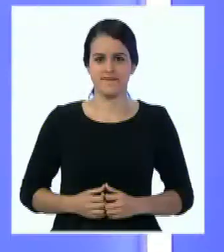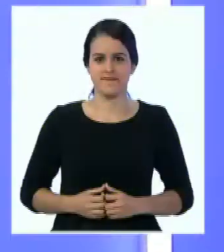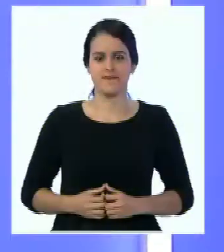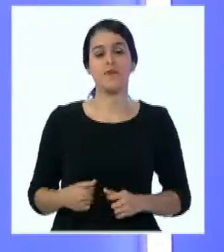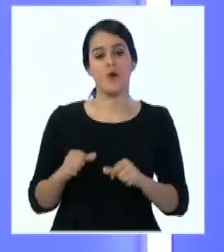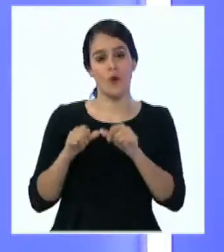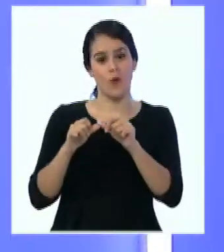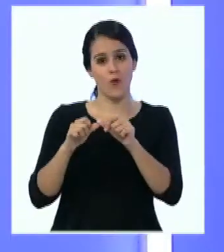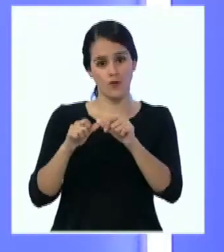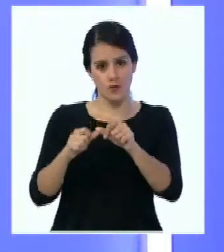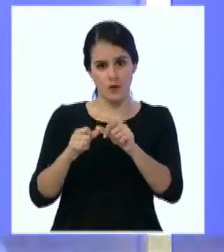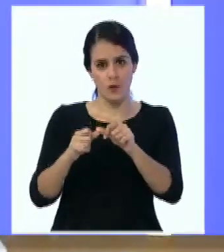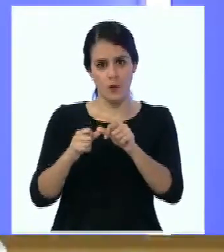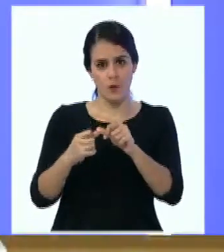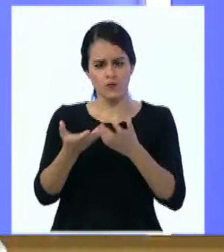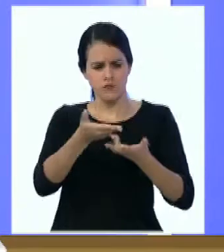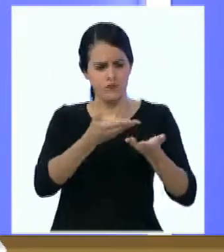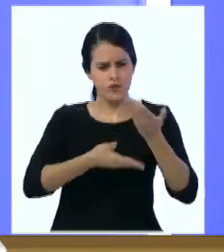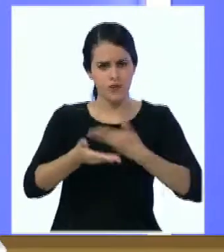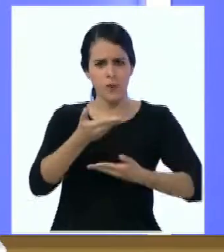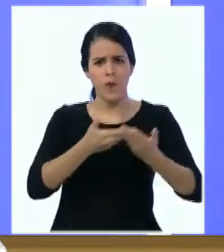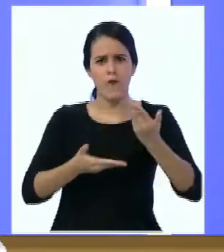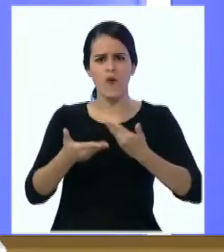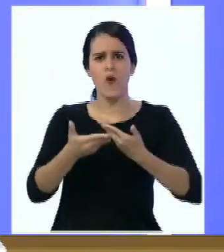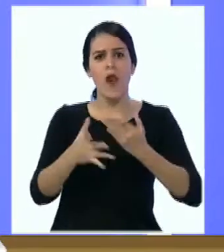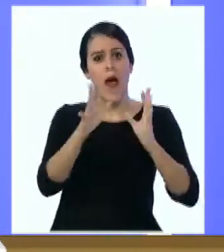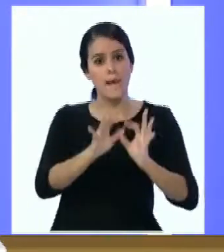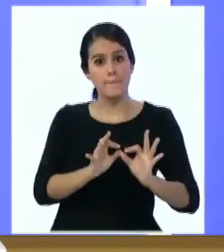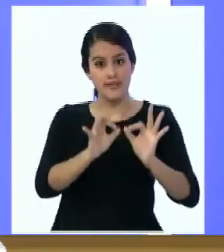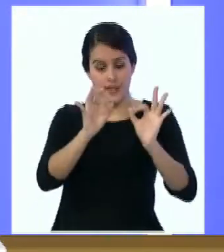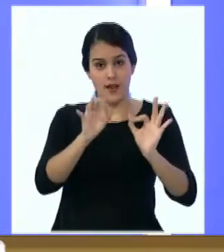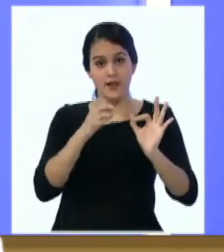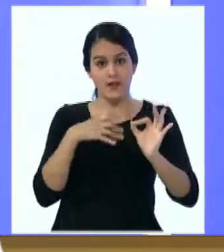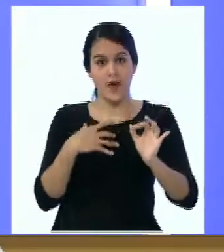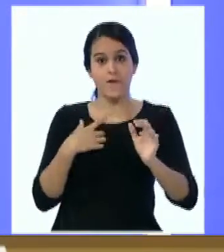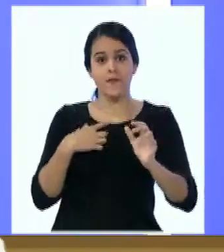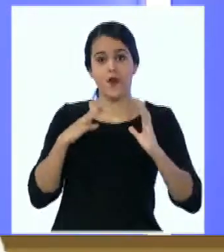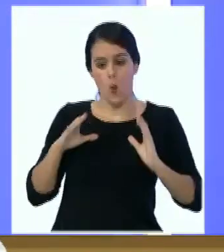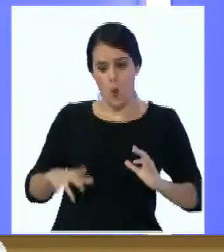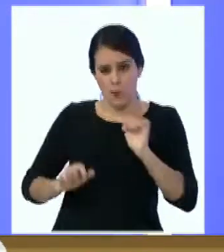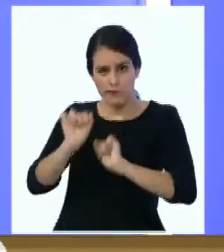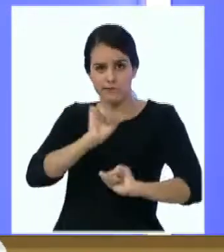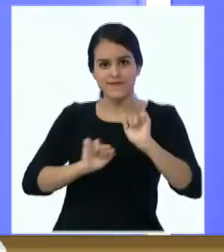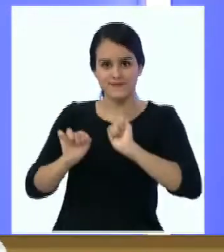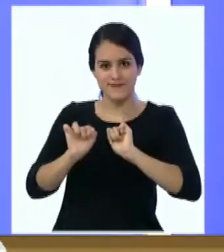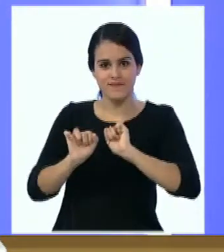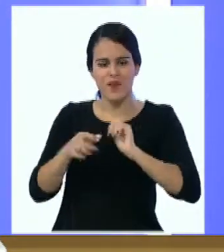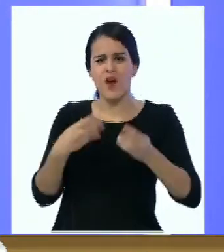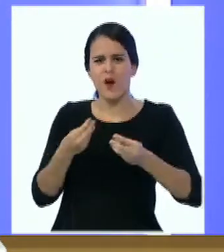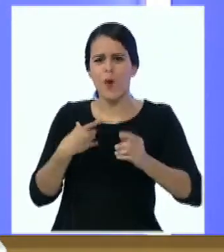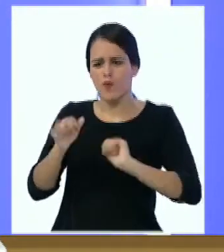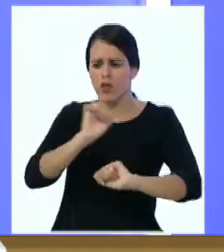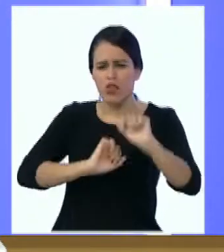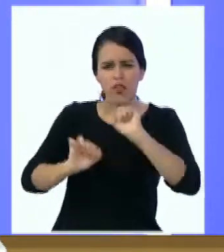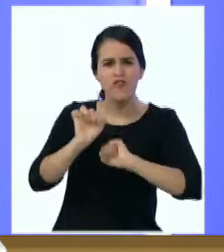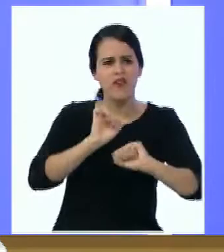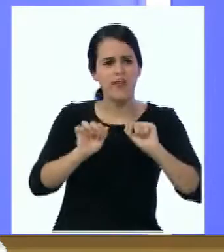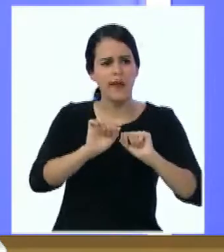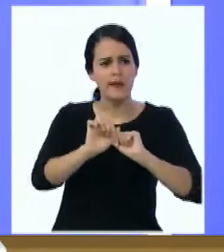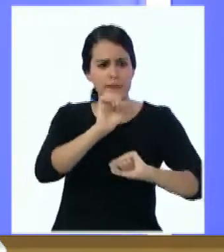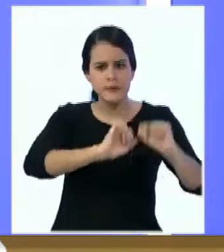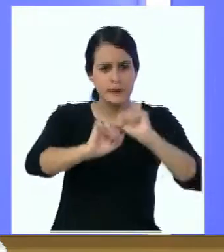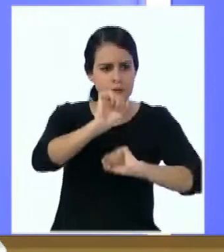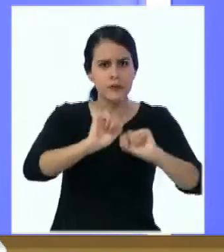Seguimos conversando con Fabiola Fabiano Locantore, especialista en inmunología clínica cómo nuestro cuerpo se defiende ante las infecciones